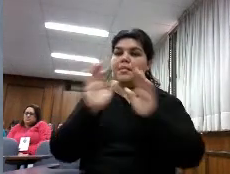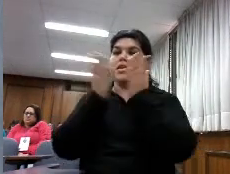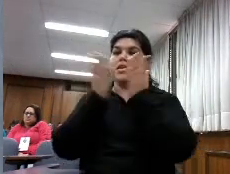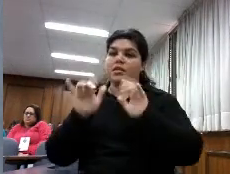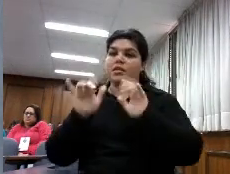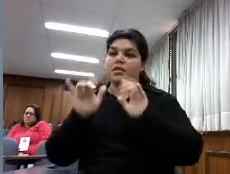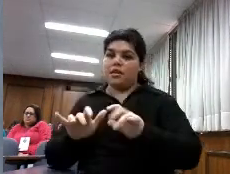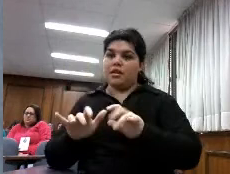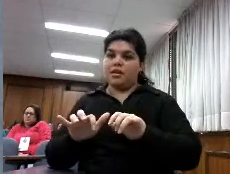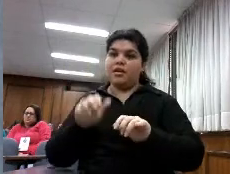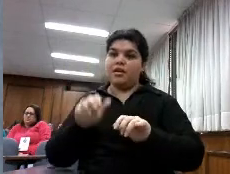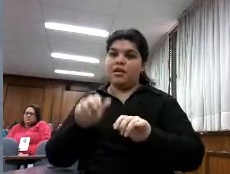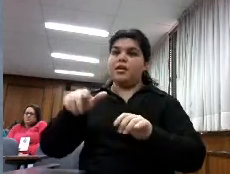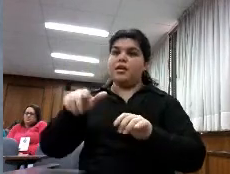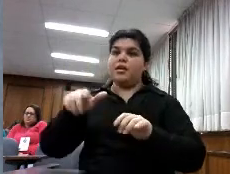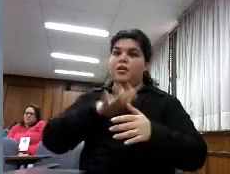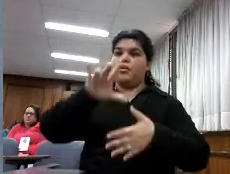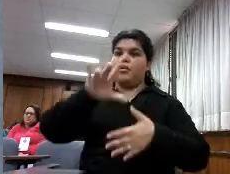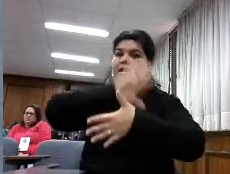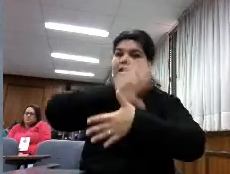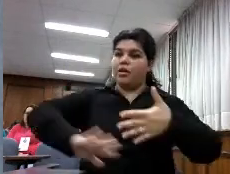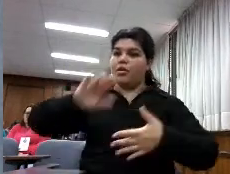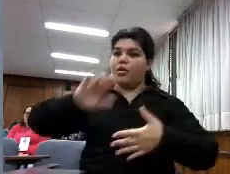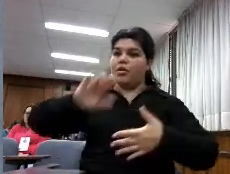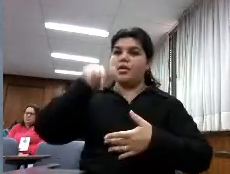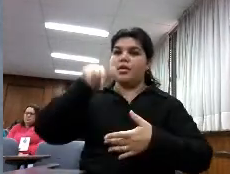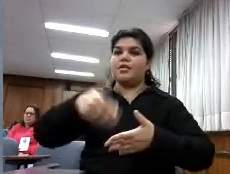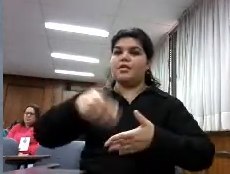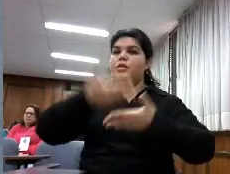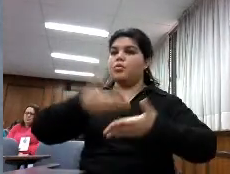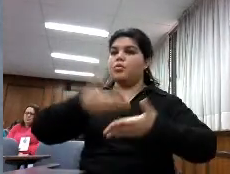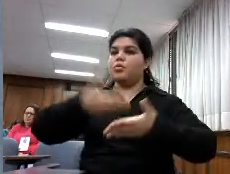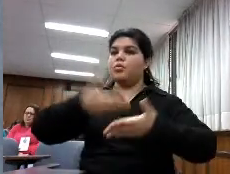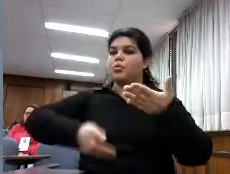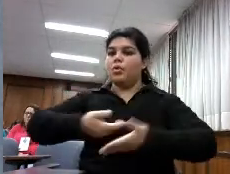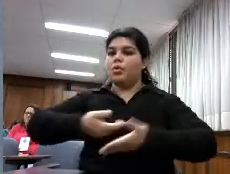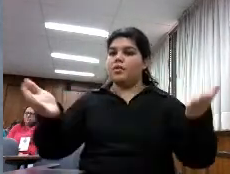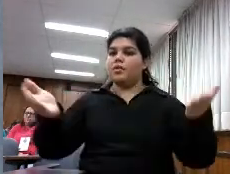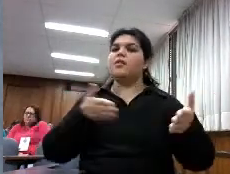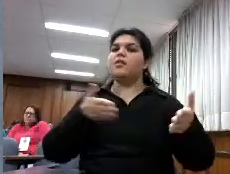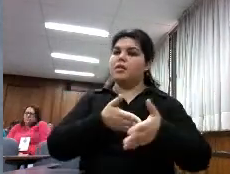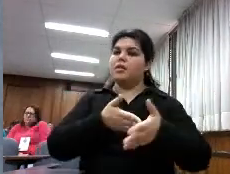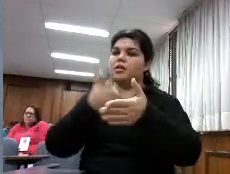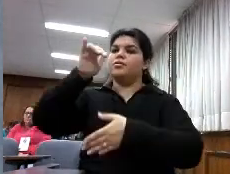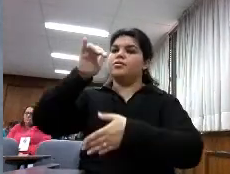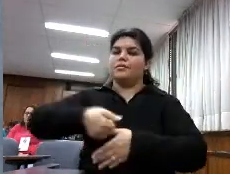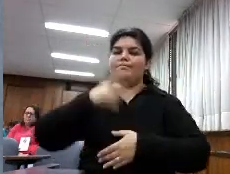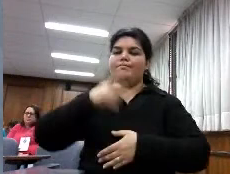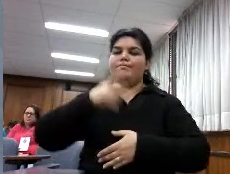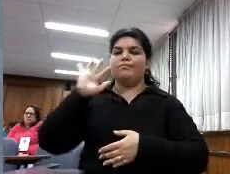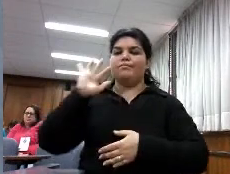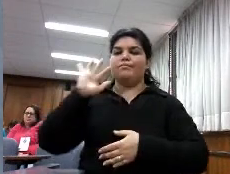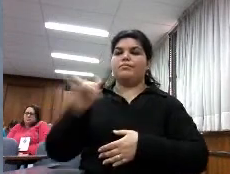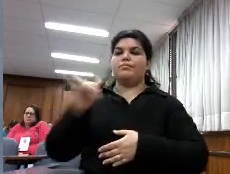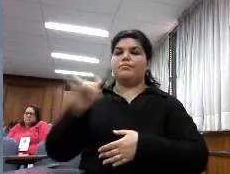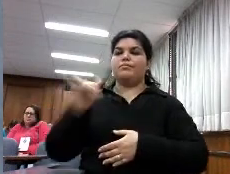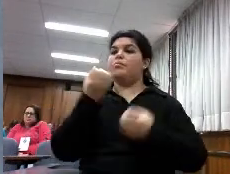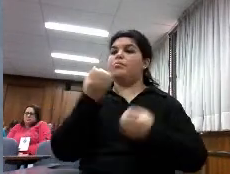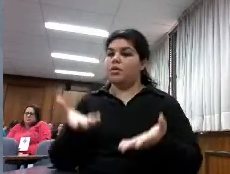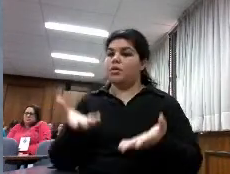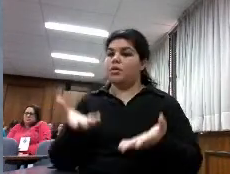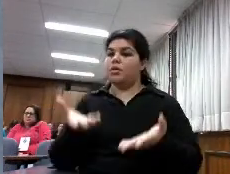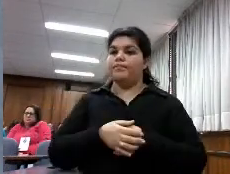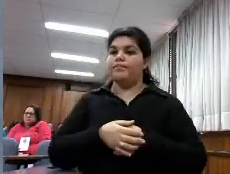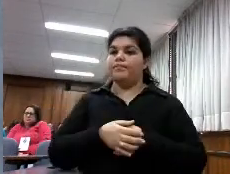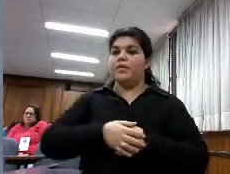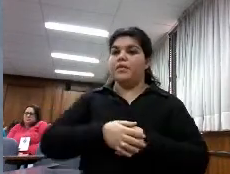electrónicos en la región y es un estudio masivo tiene limitaciones muy importantes está claro ¿por qué? porque el nivel de participación ha